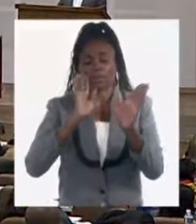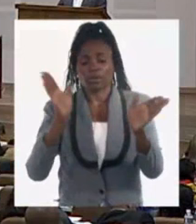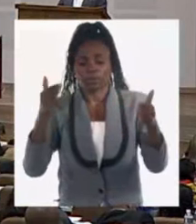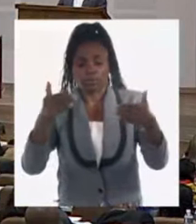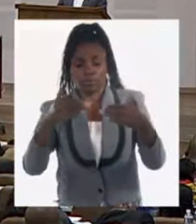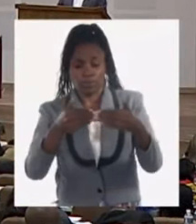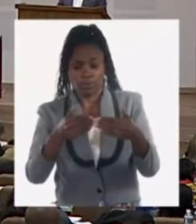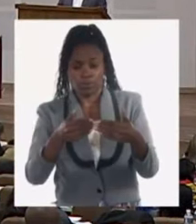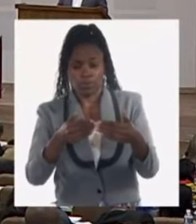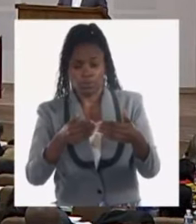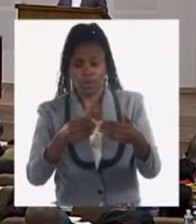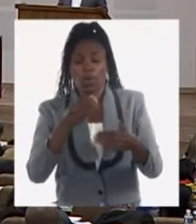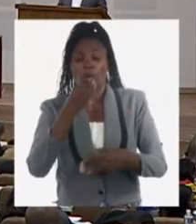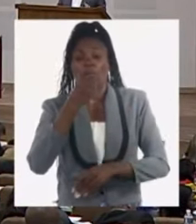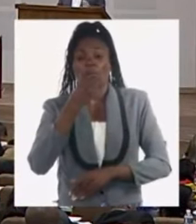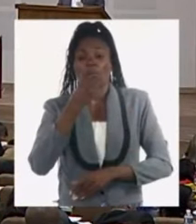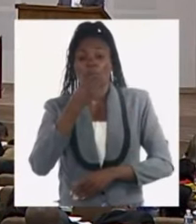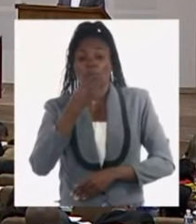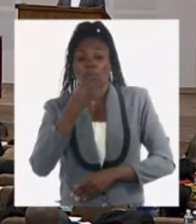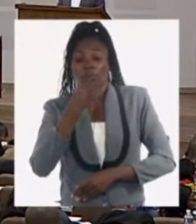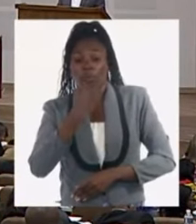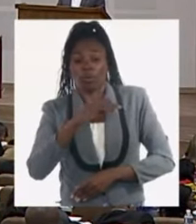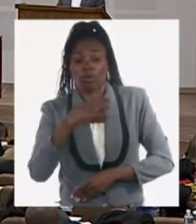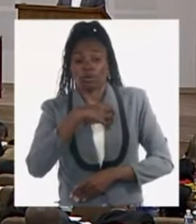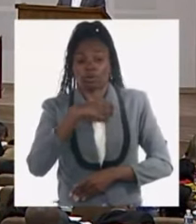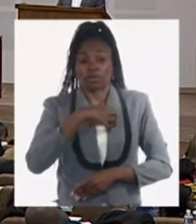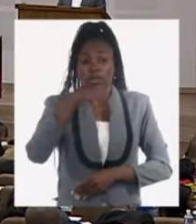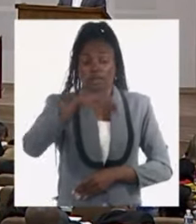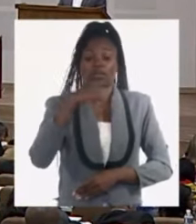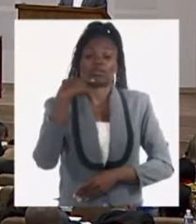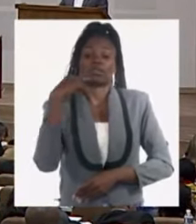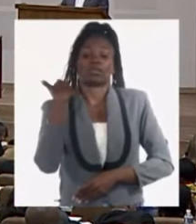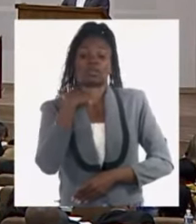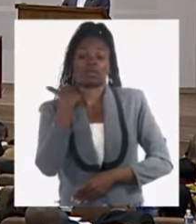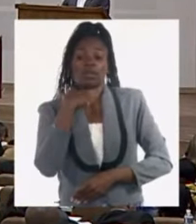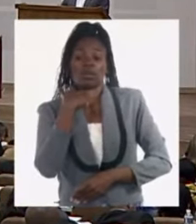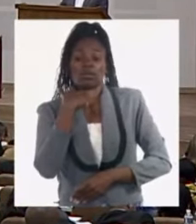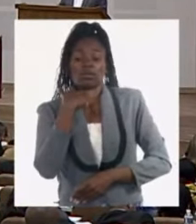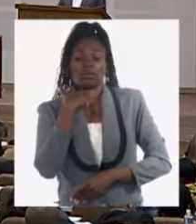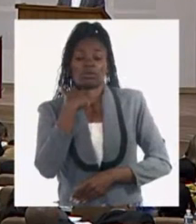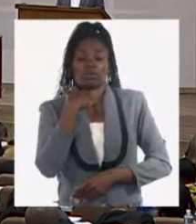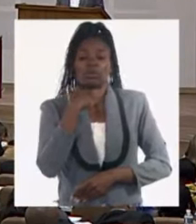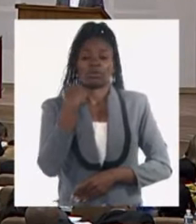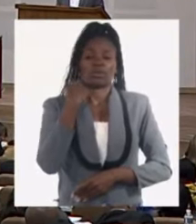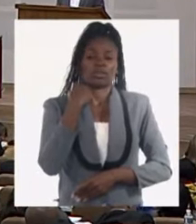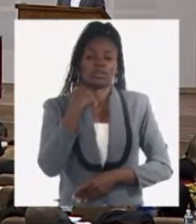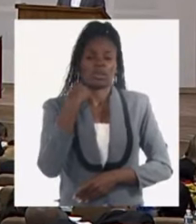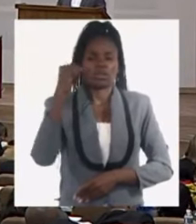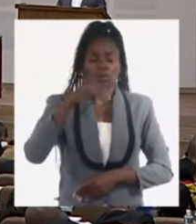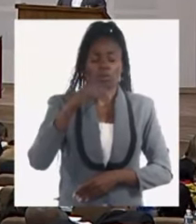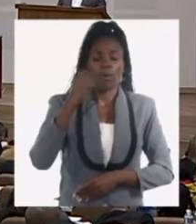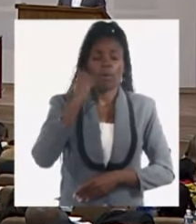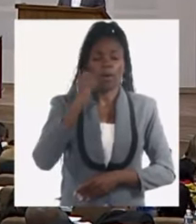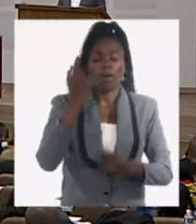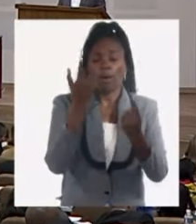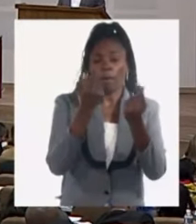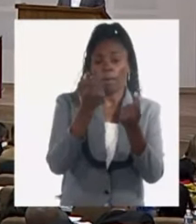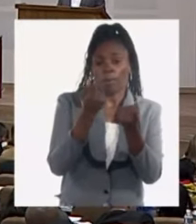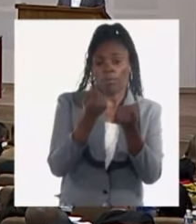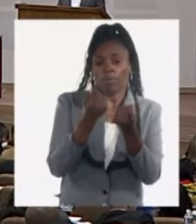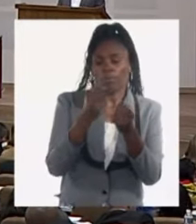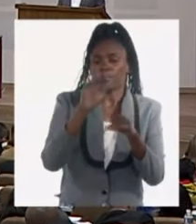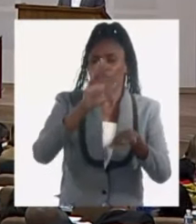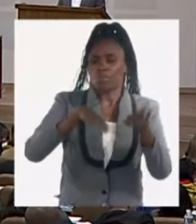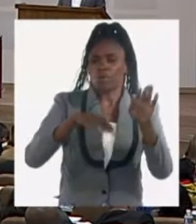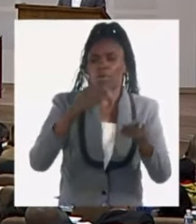es posible que tengamos este año una contracción del Producto Interno Bruto a precios constantes que estamos estimando